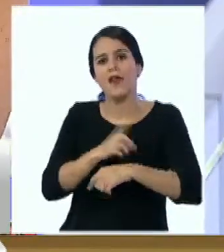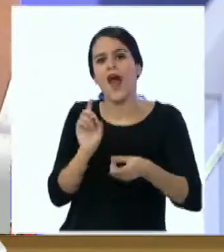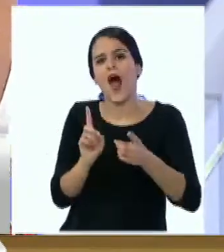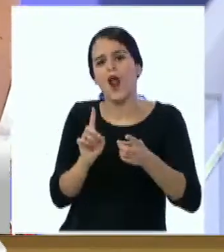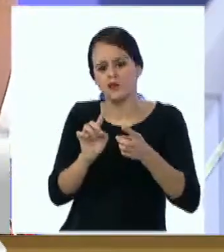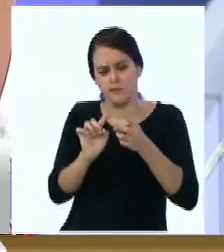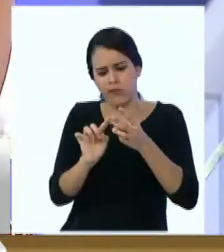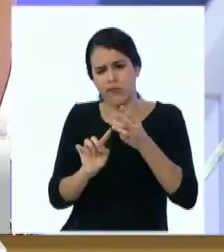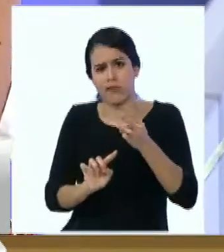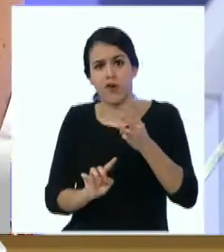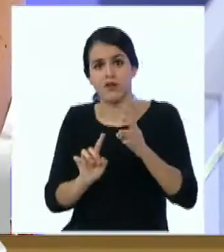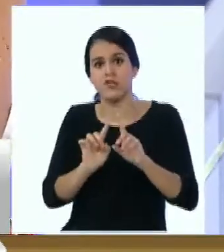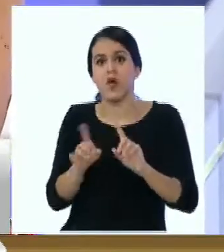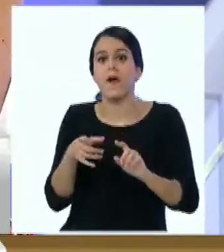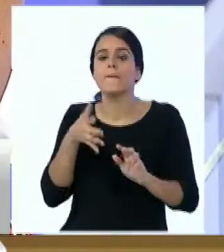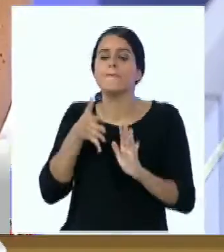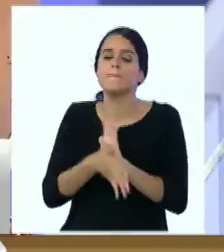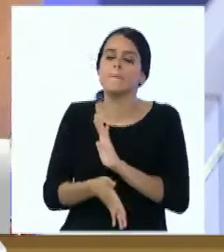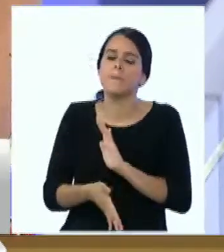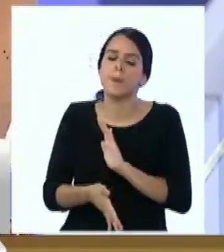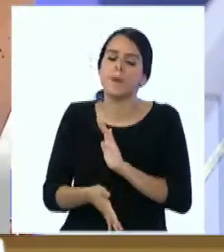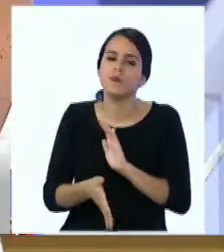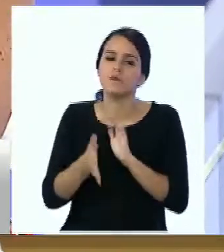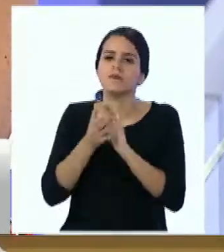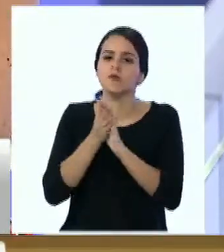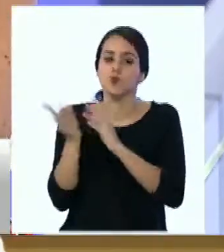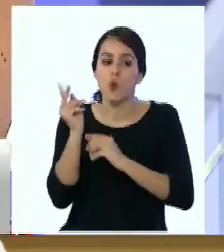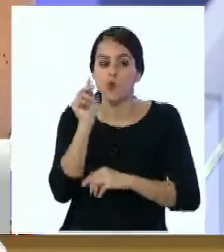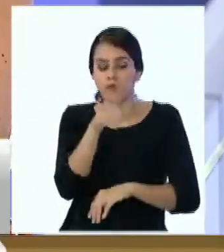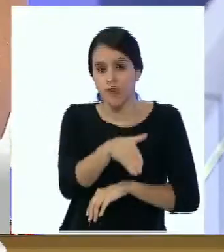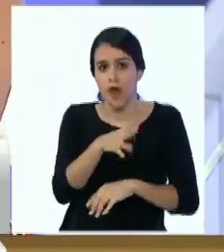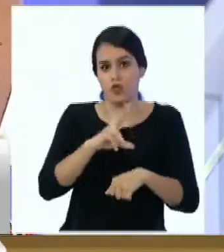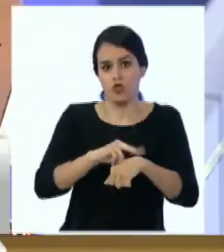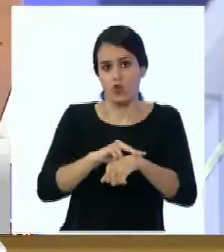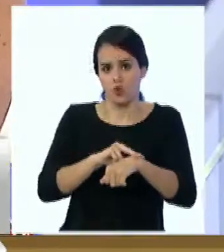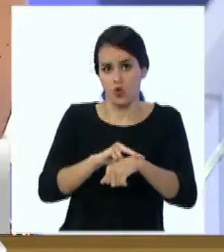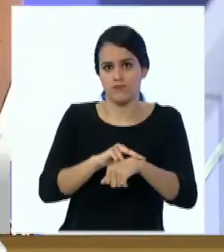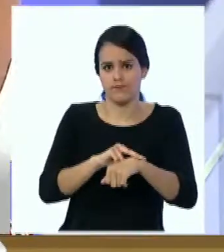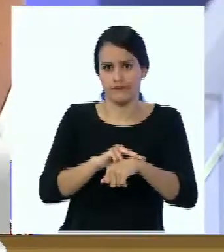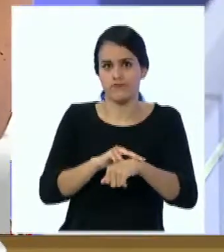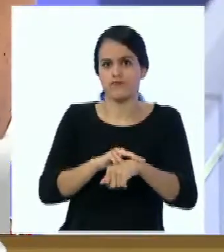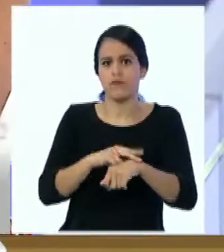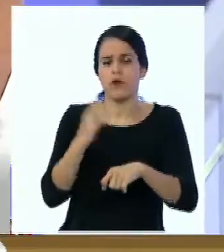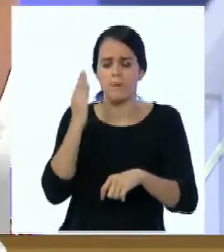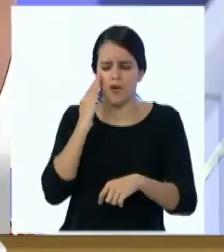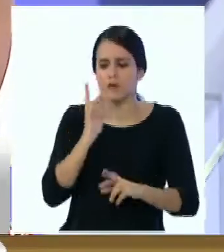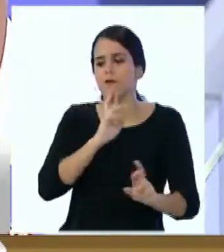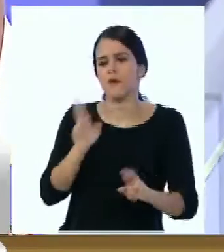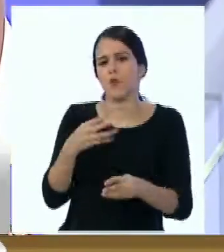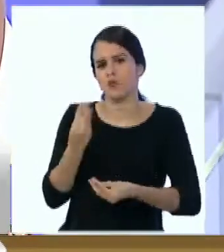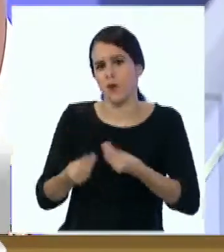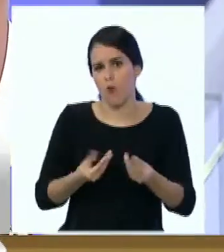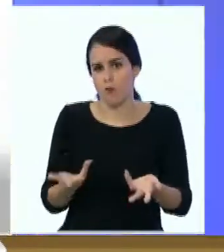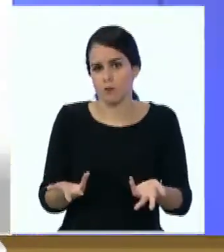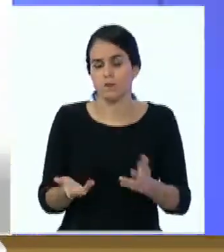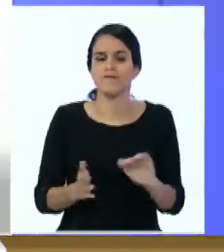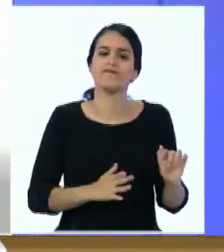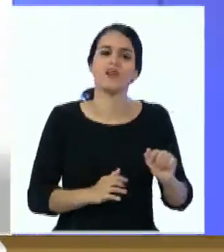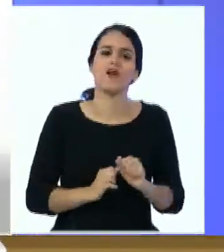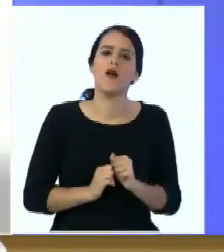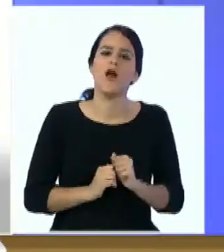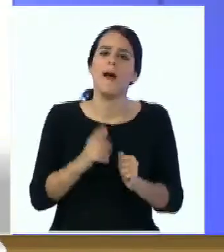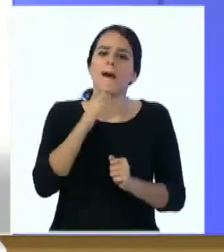importante que te hagas un estudio completo Para después te apliquen el tratamiento más adecuado para ti ¿Cuáles serían las últimas